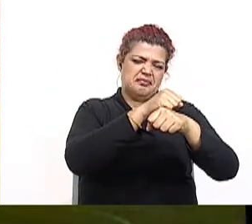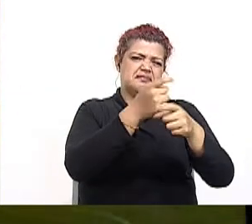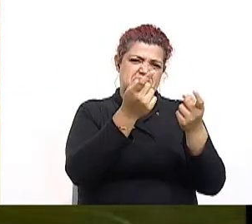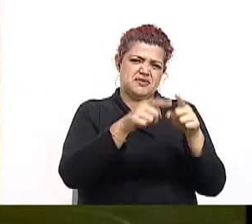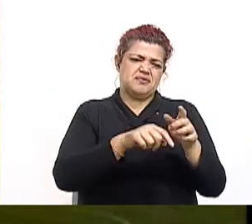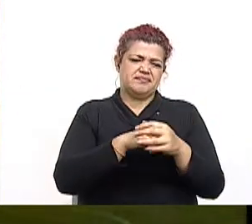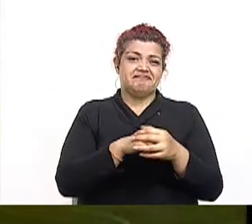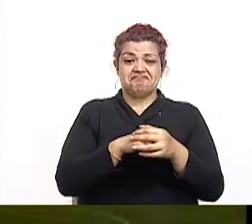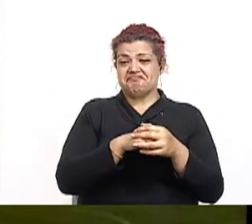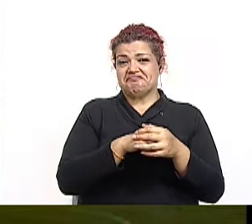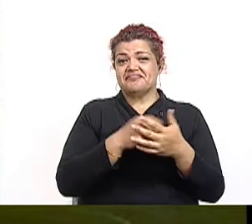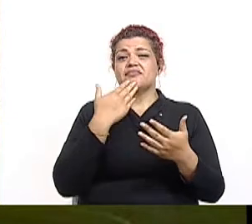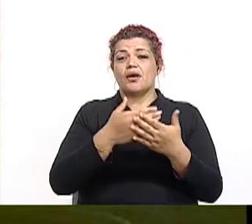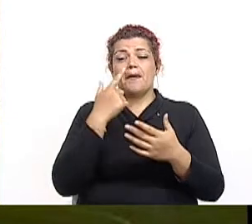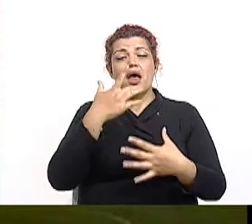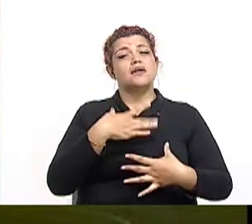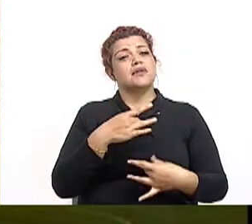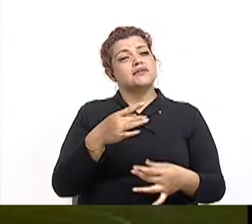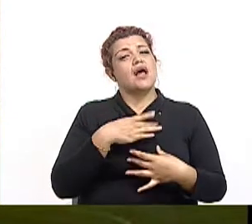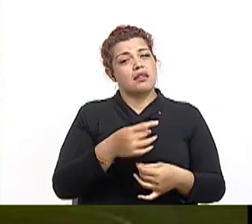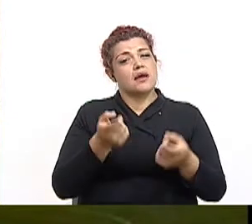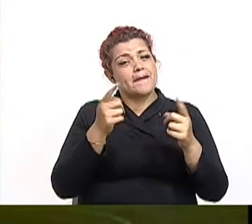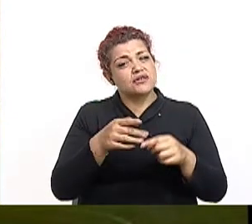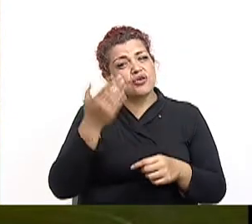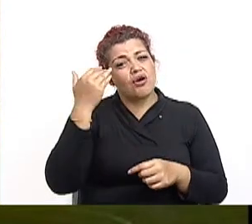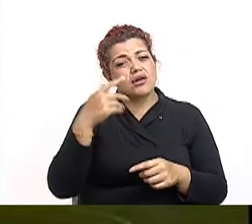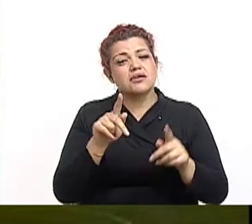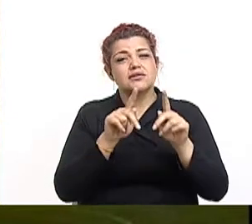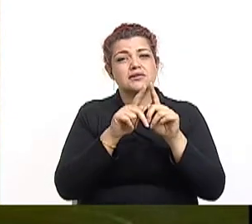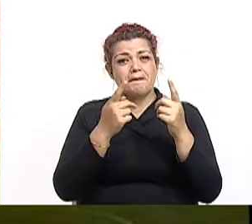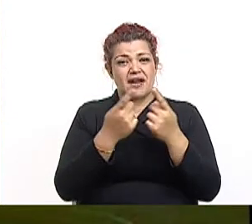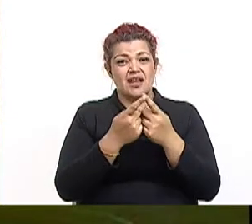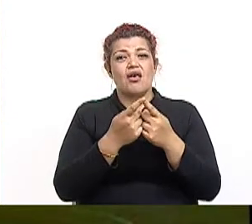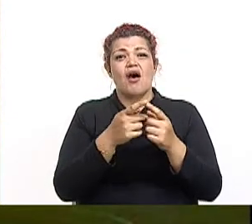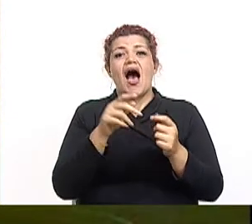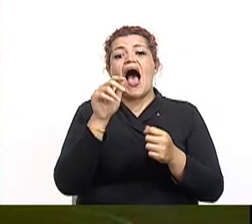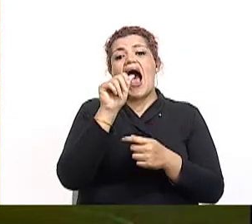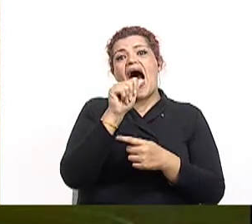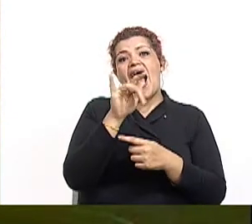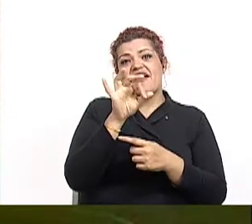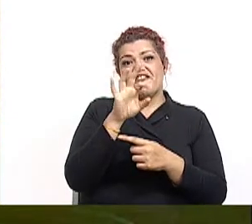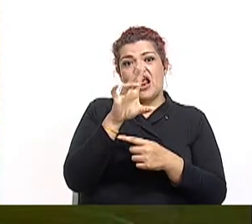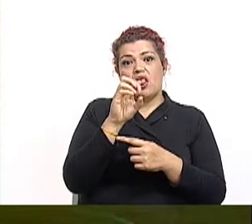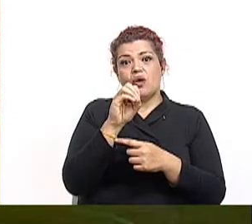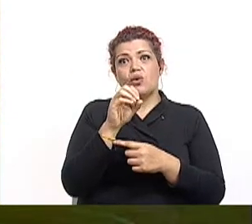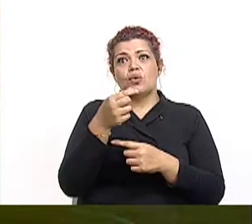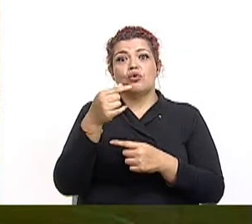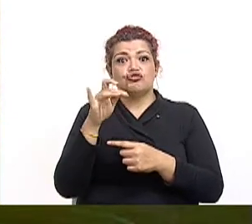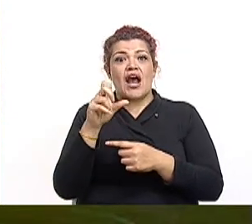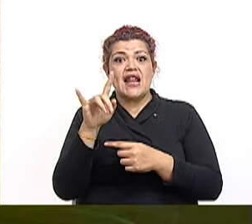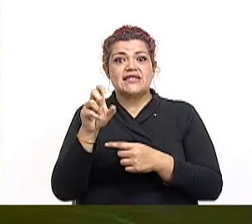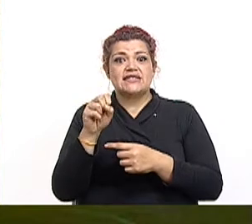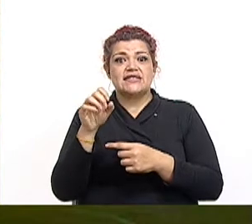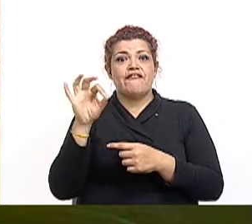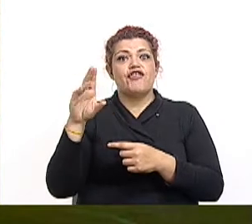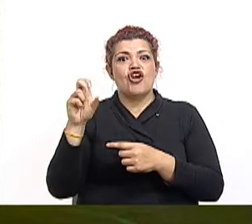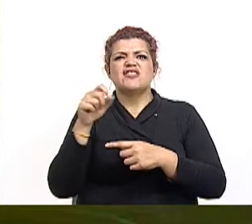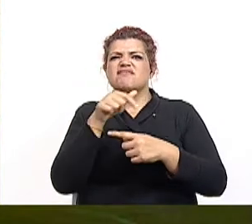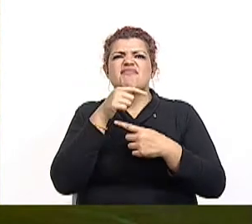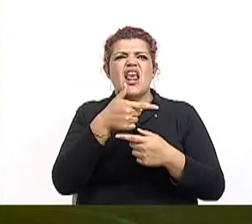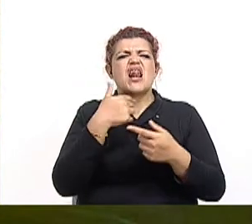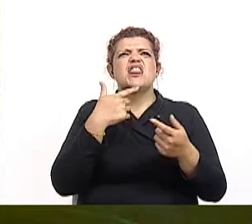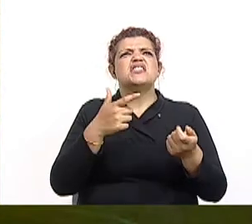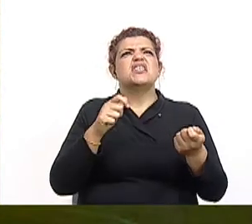Bueno, interesante este episodio del partido. es que Alfredo González Flores intenta una reforma fiscal progresiva,